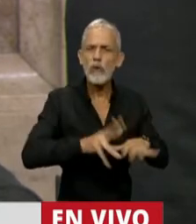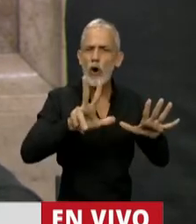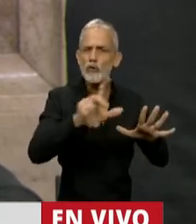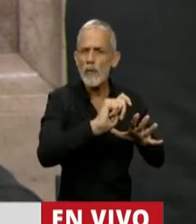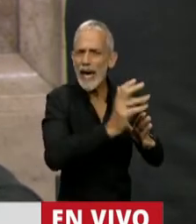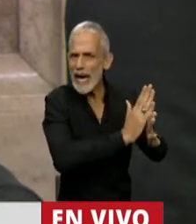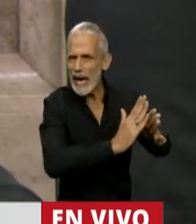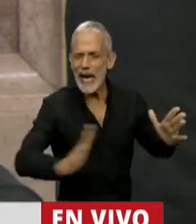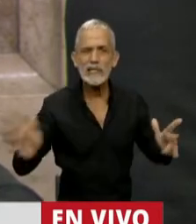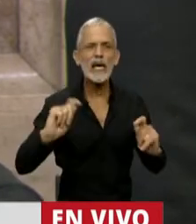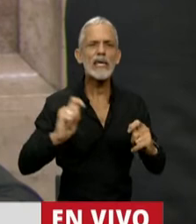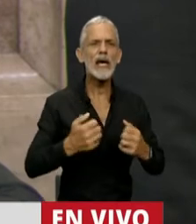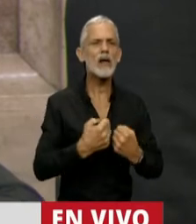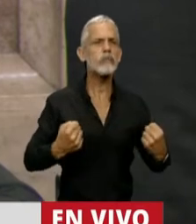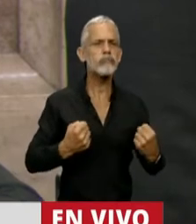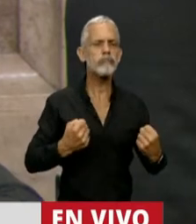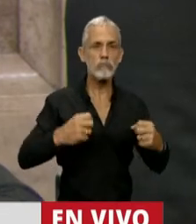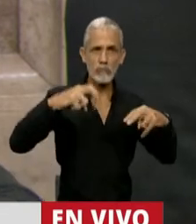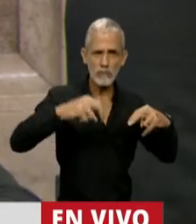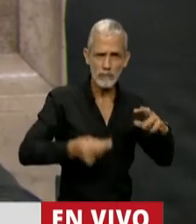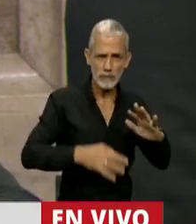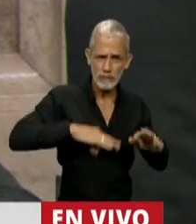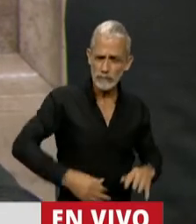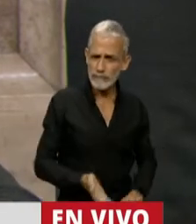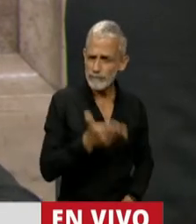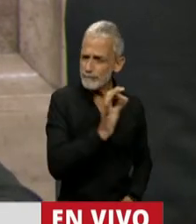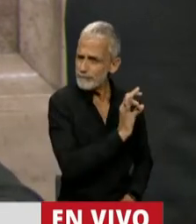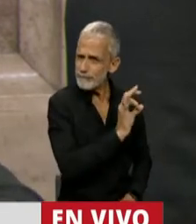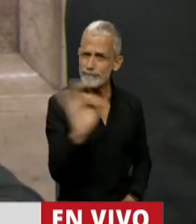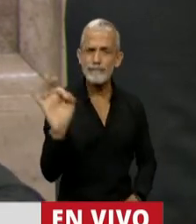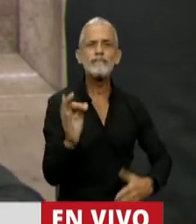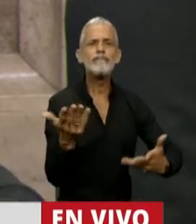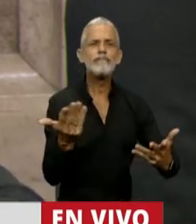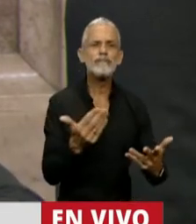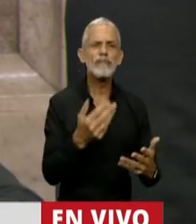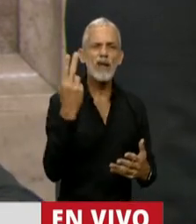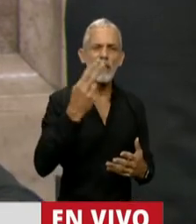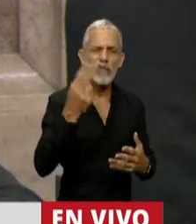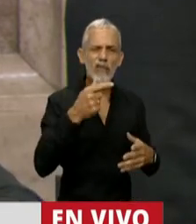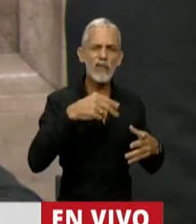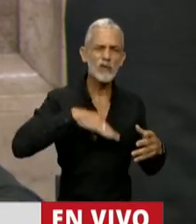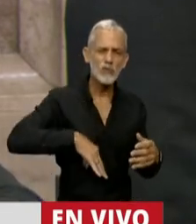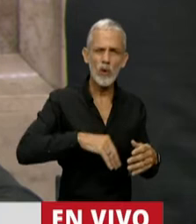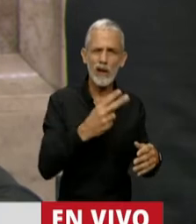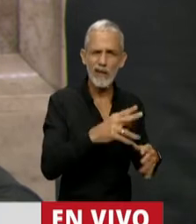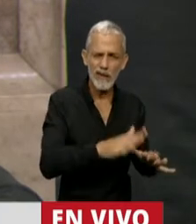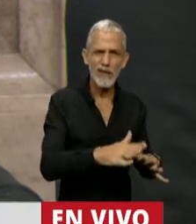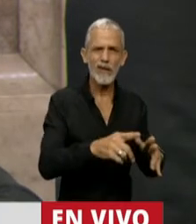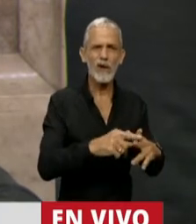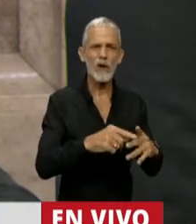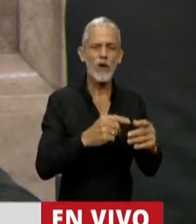meses, 8 meses sin paritarias. Son los que estuvieron con la precarización laboral, con los bajos salarios, el